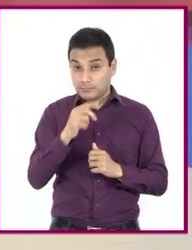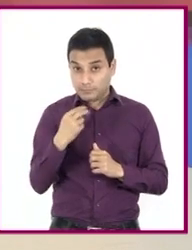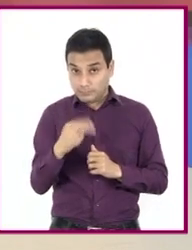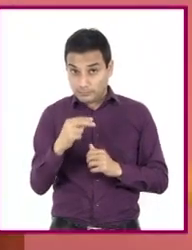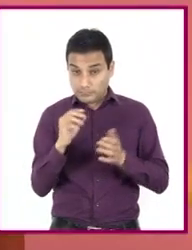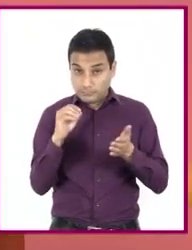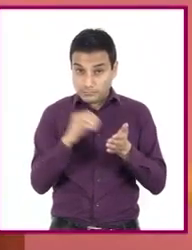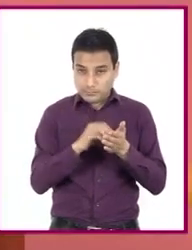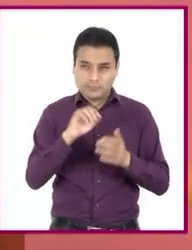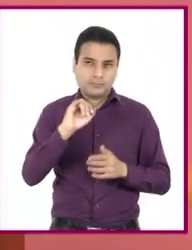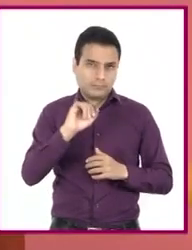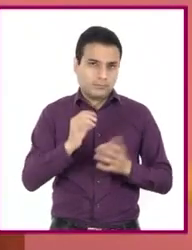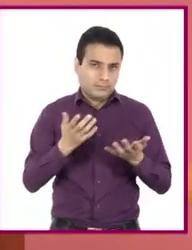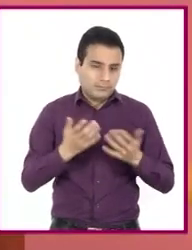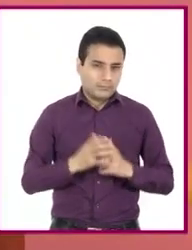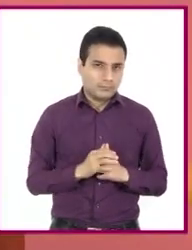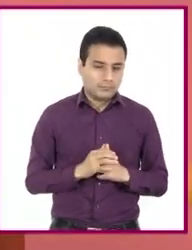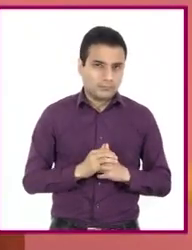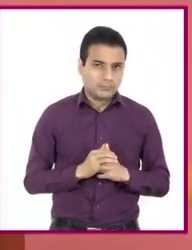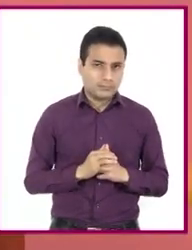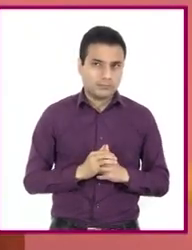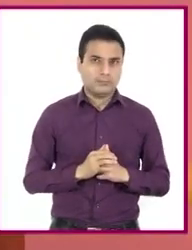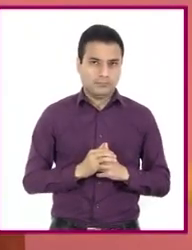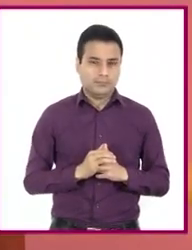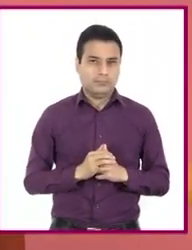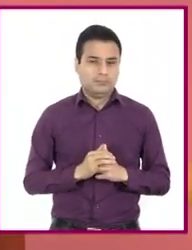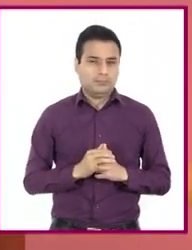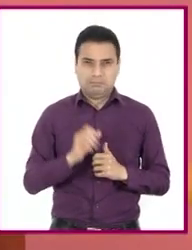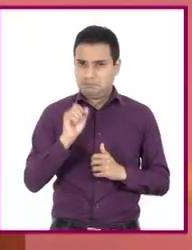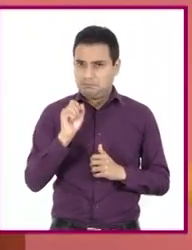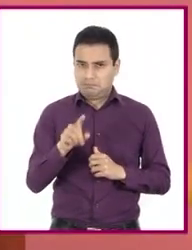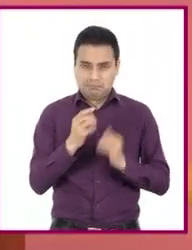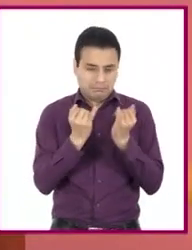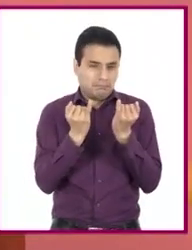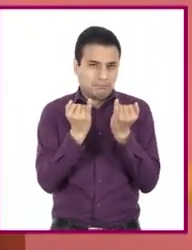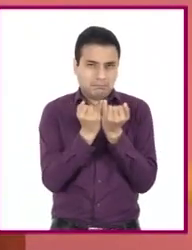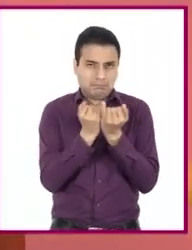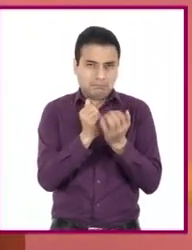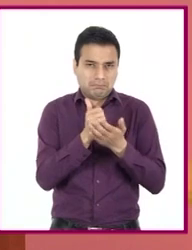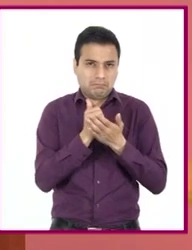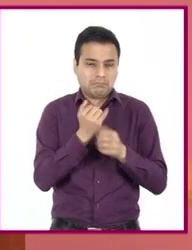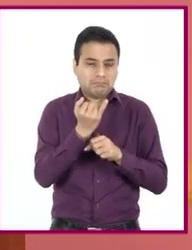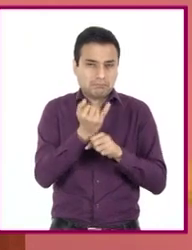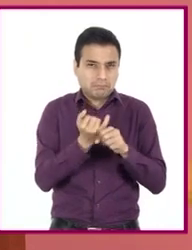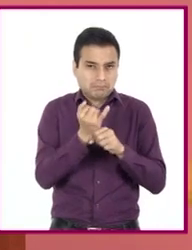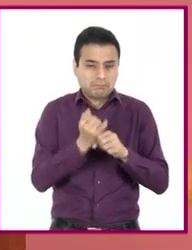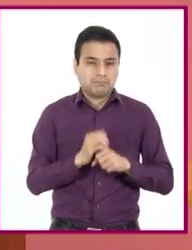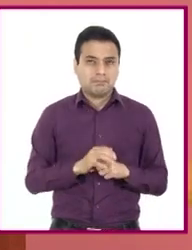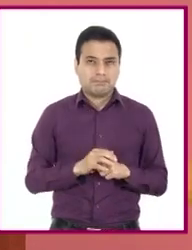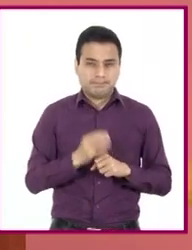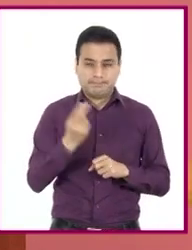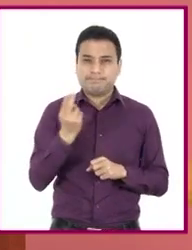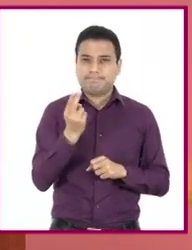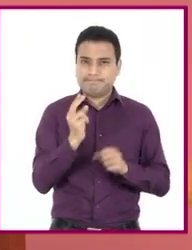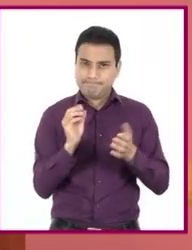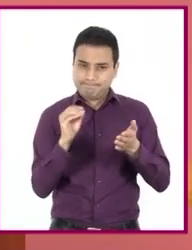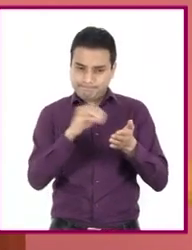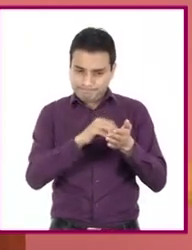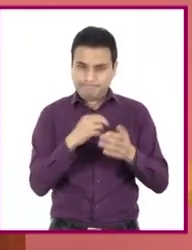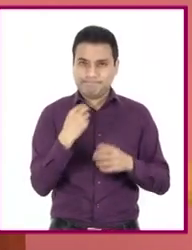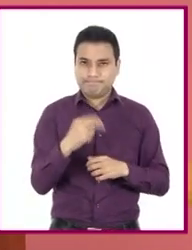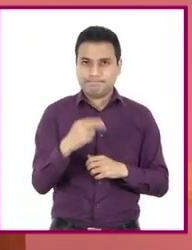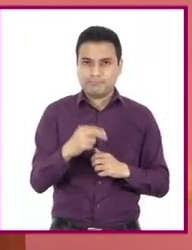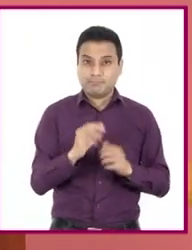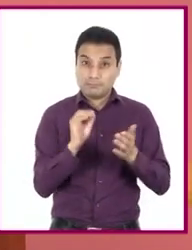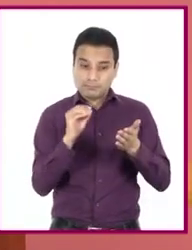son fuentes de información que siguen el mismo proceso, solo que en este caso varía un poco la forma de